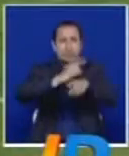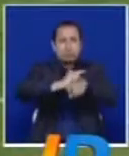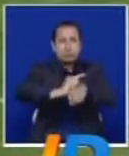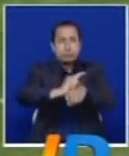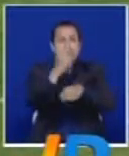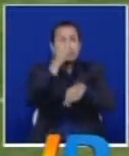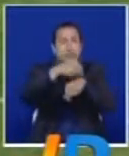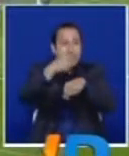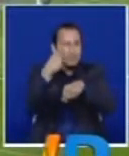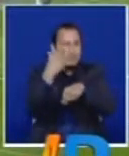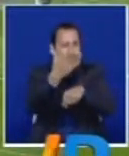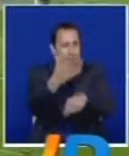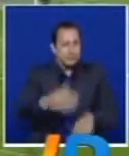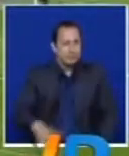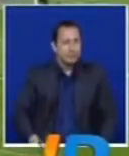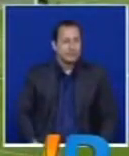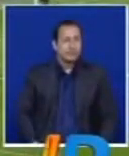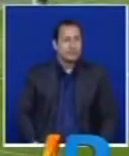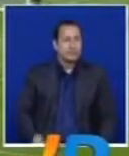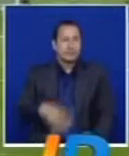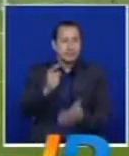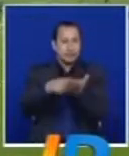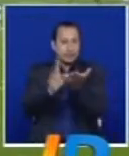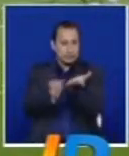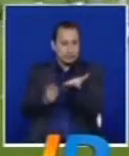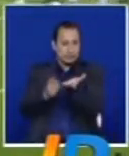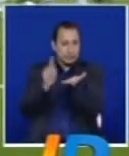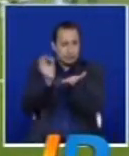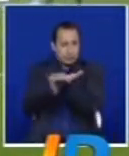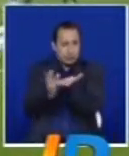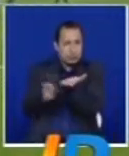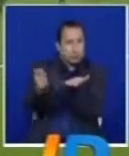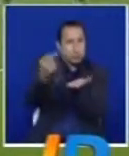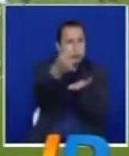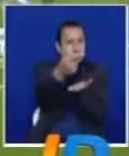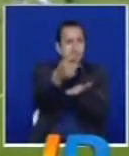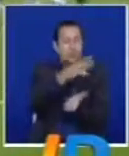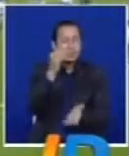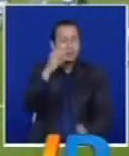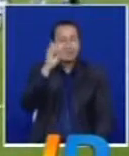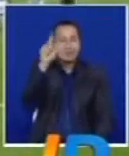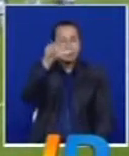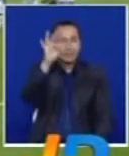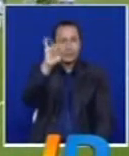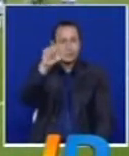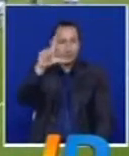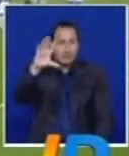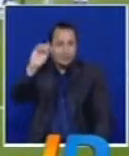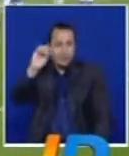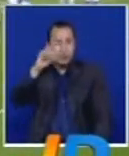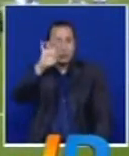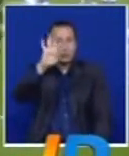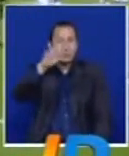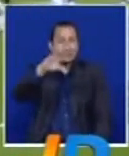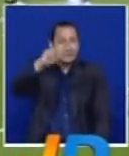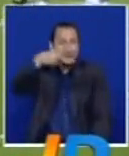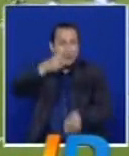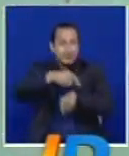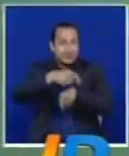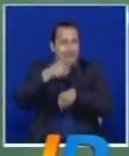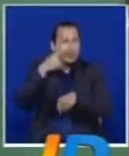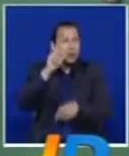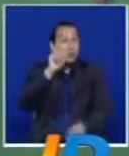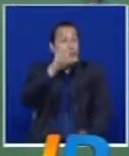al minuto. Miren, tiro de esquina. Observen, Jairo Roy Castillo, 9 del segundo tiempo y métanla. Hace 11